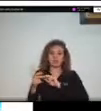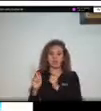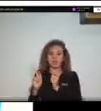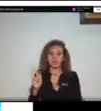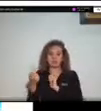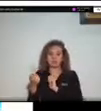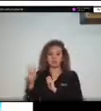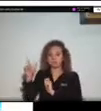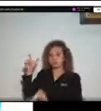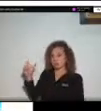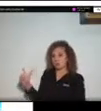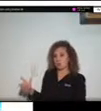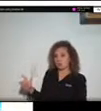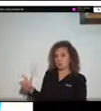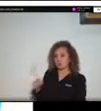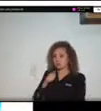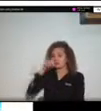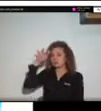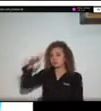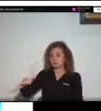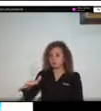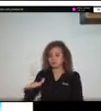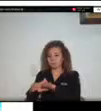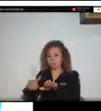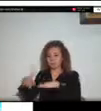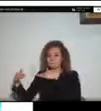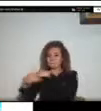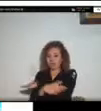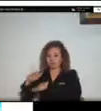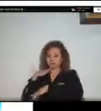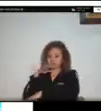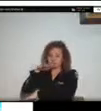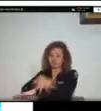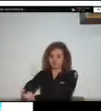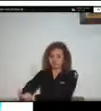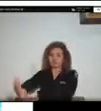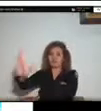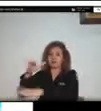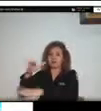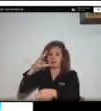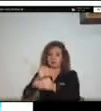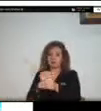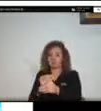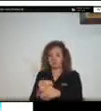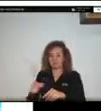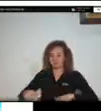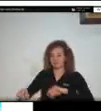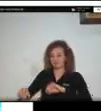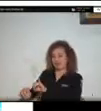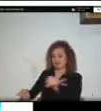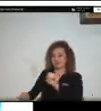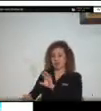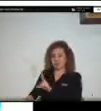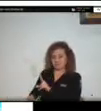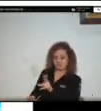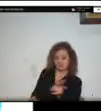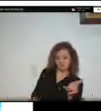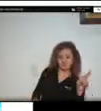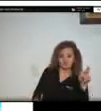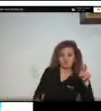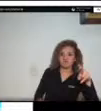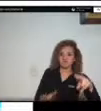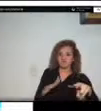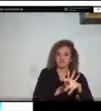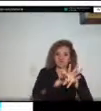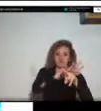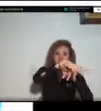vía y aguas abajo vemos como toma hacia la izquierda capturando unos cauces